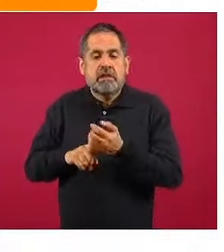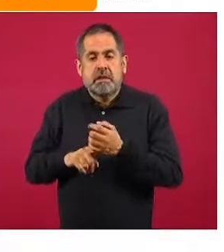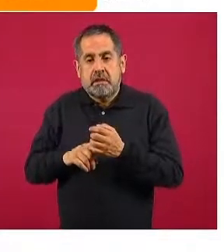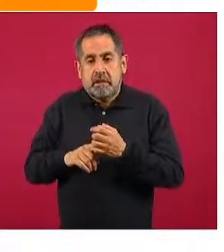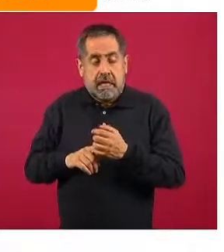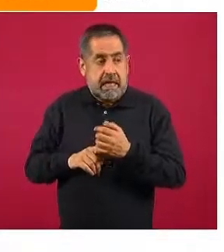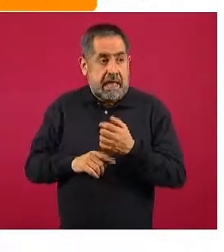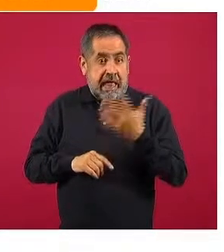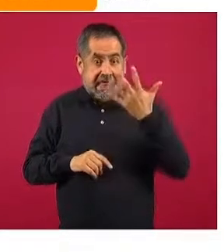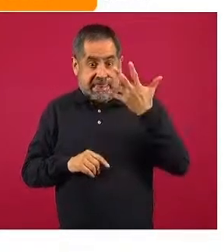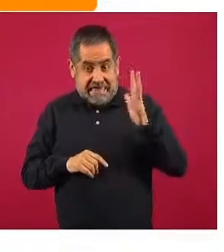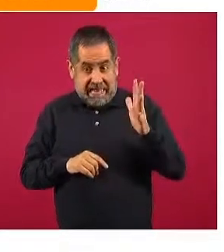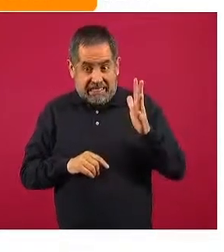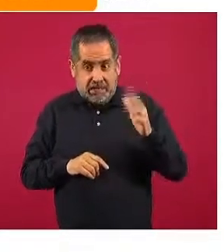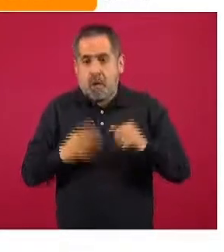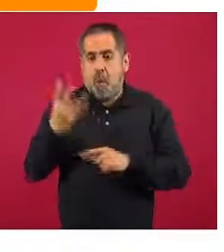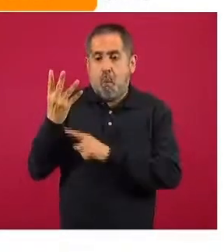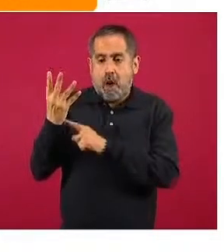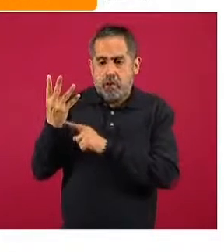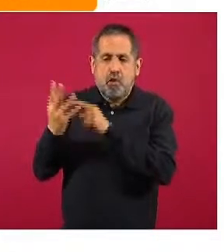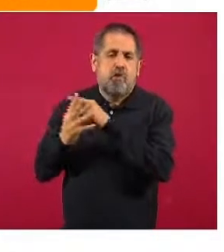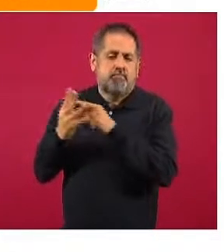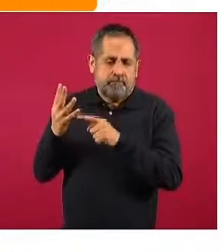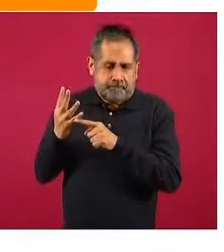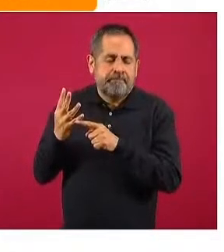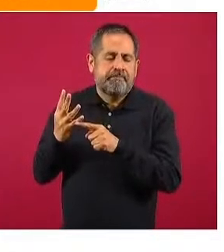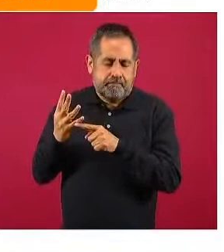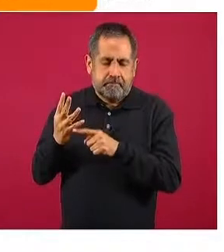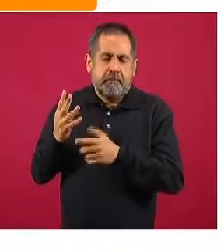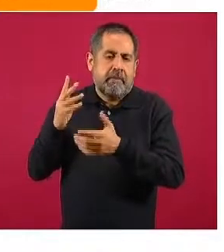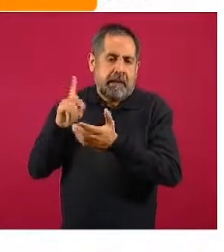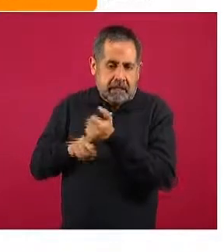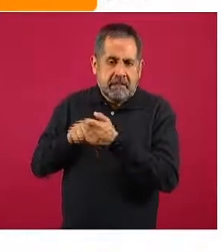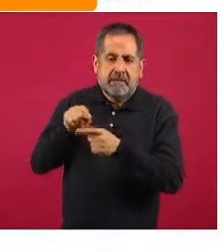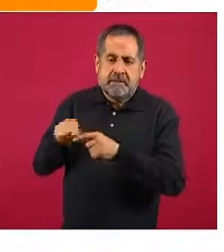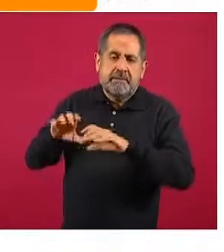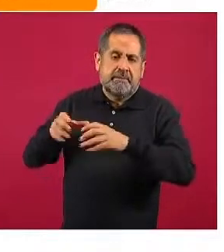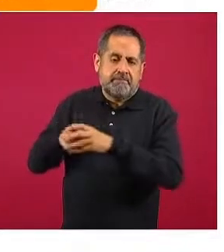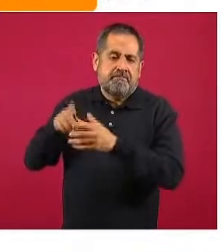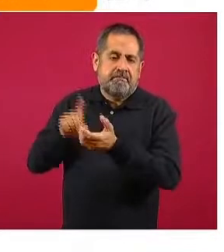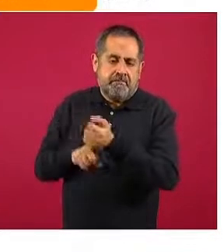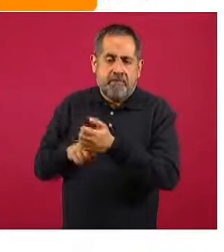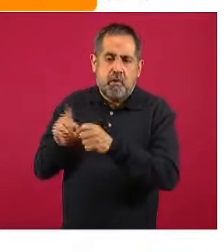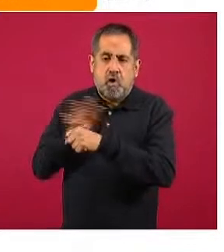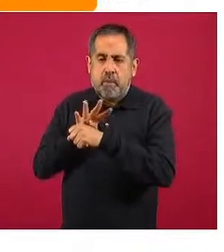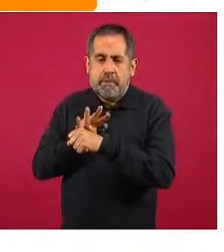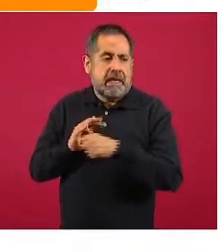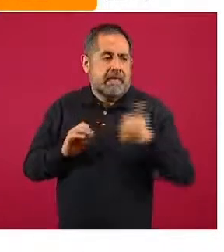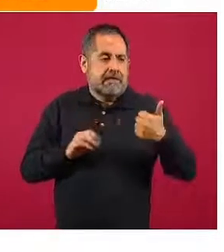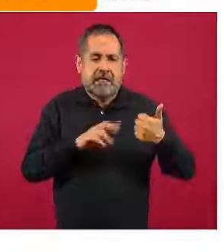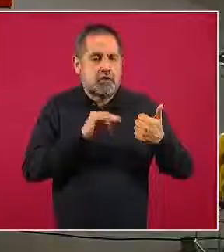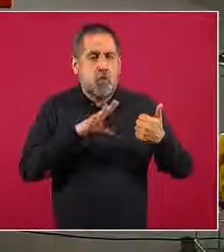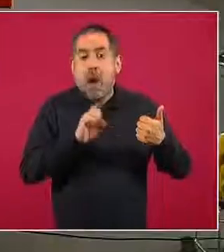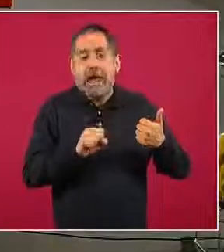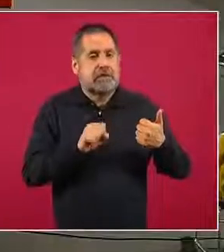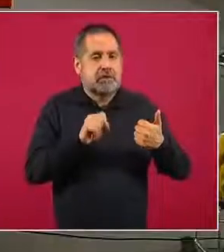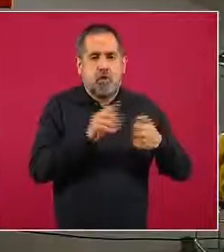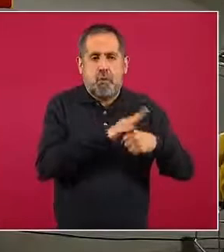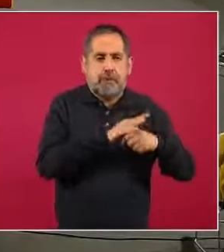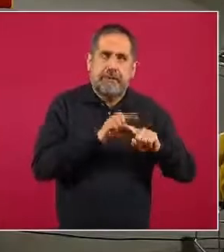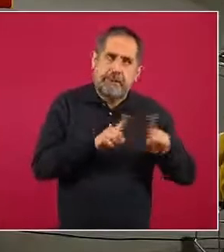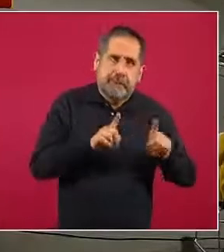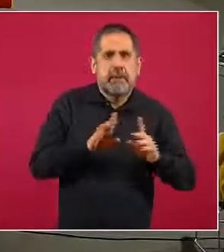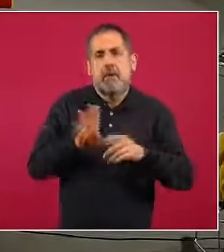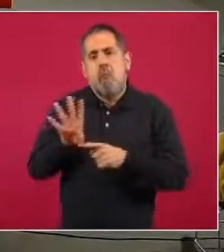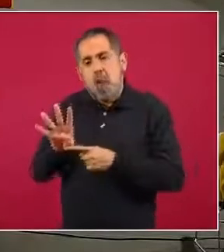personas de cada 10 que expresaban síntomas, tienen o se clasifican como COVID-19, es decir, se evidencia